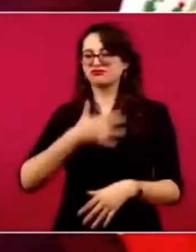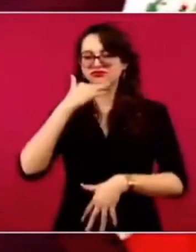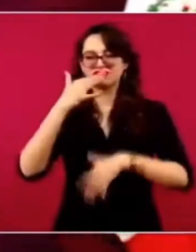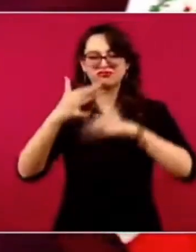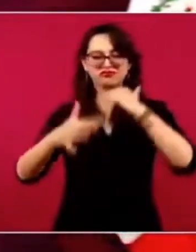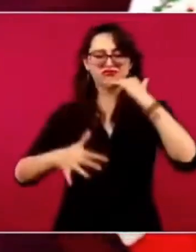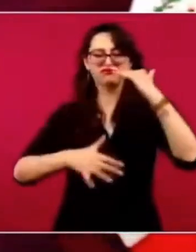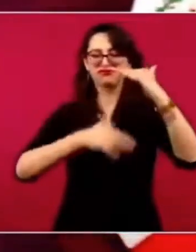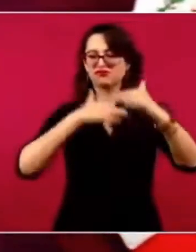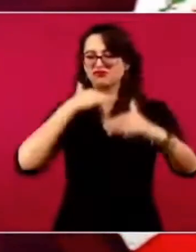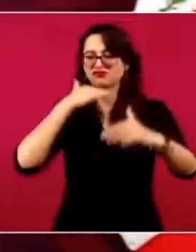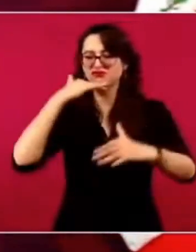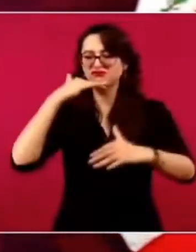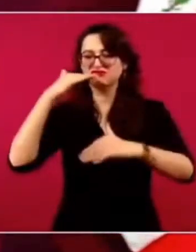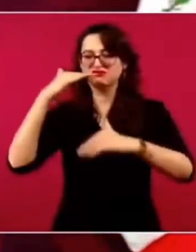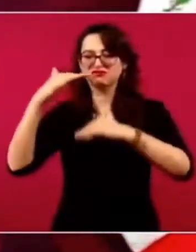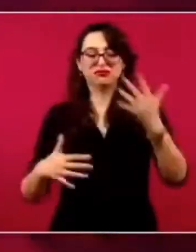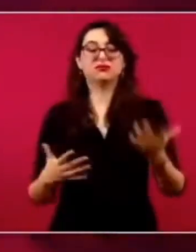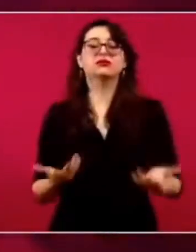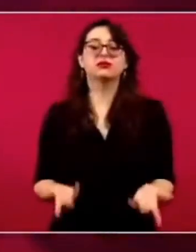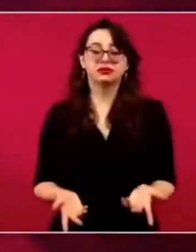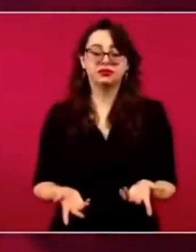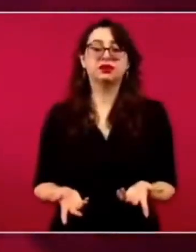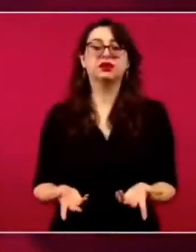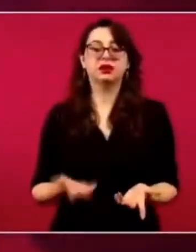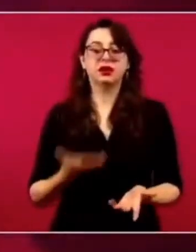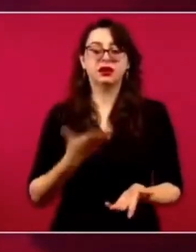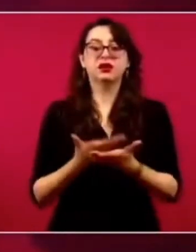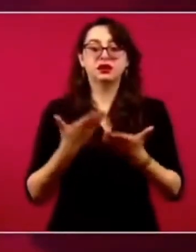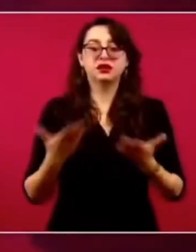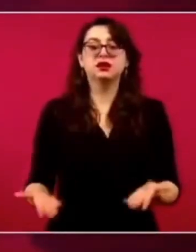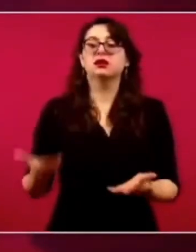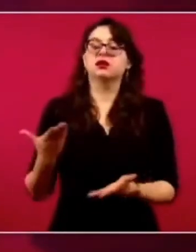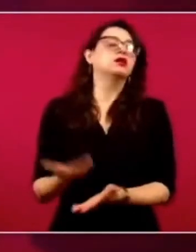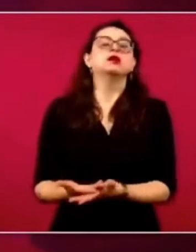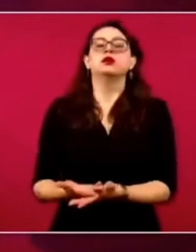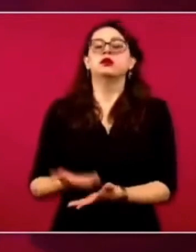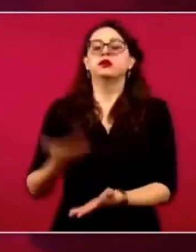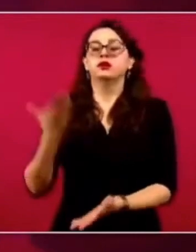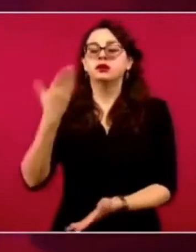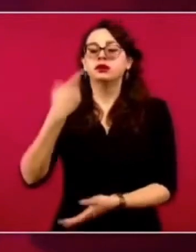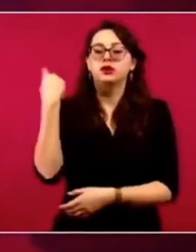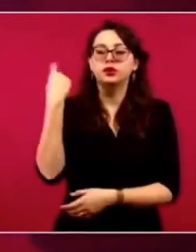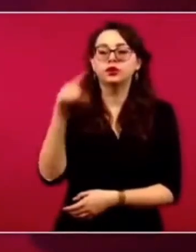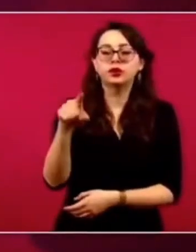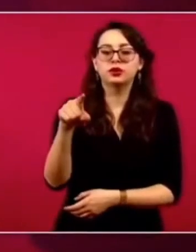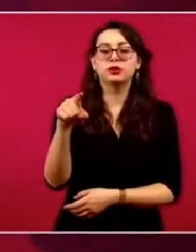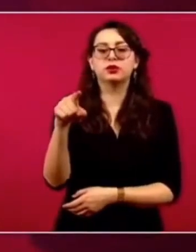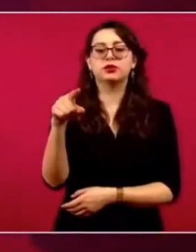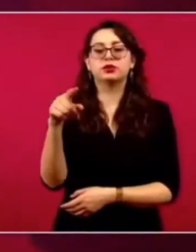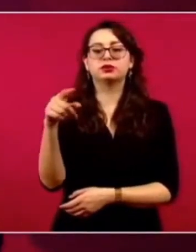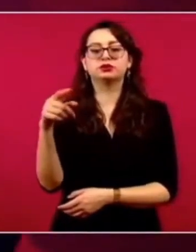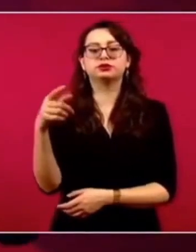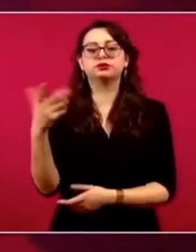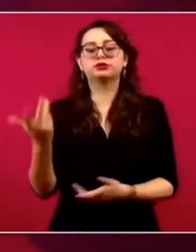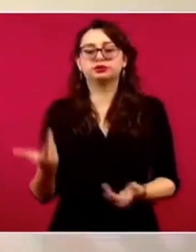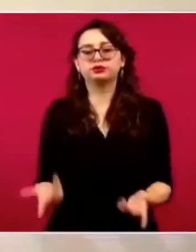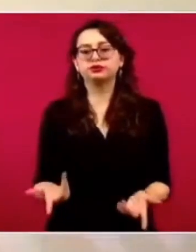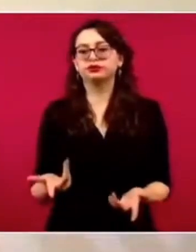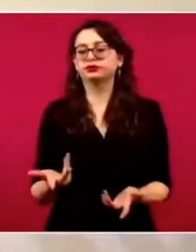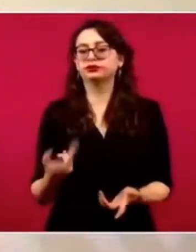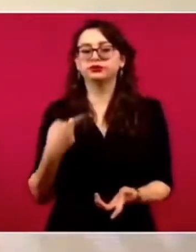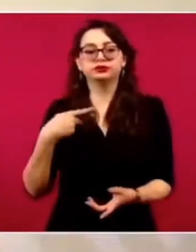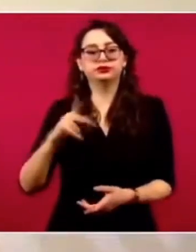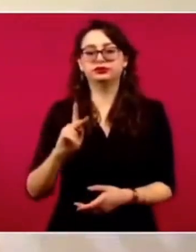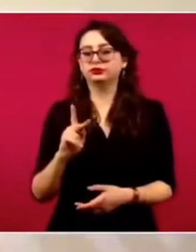Y hay denuncias presentadas. No se avanza mucho por lo mismo.